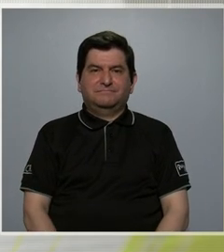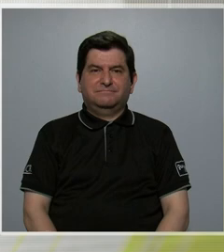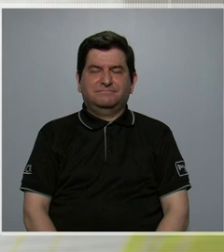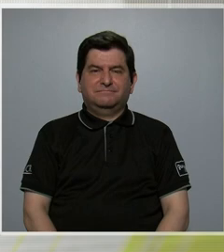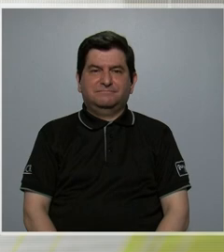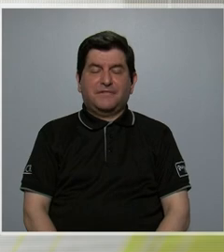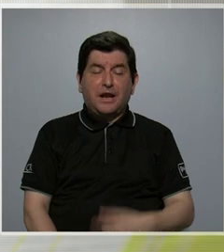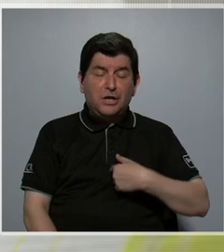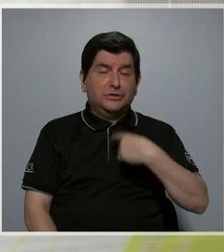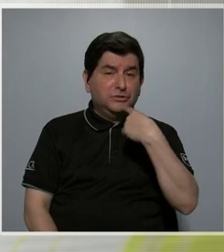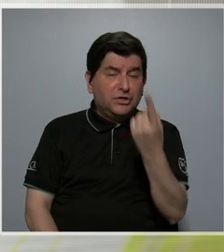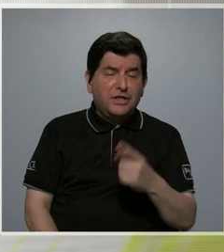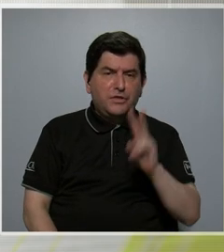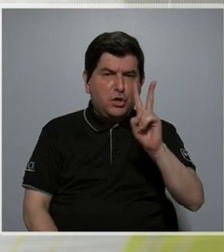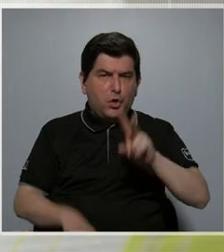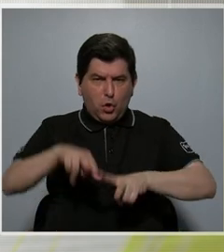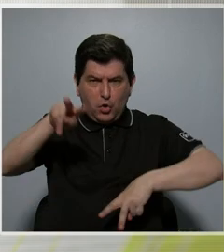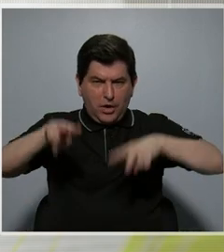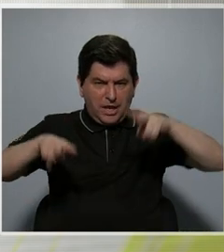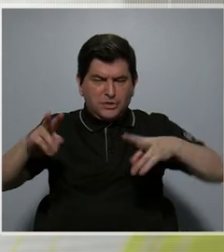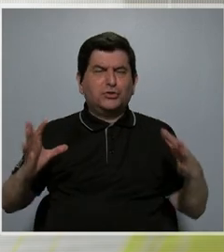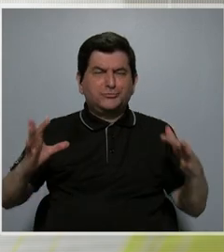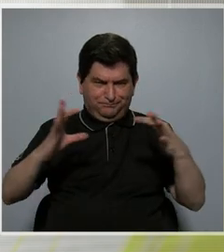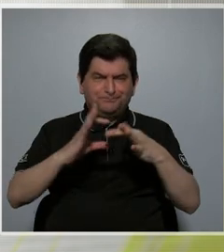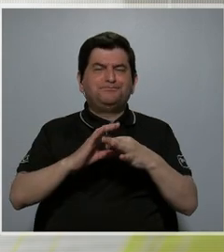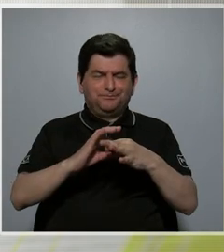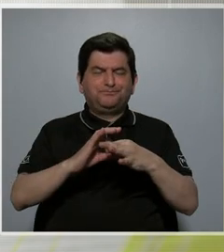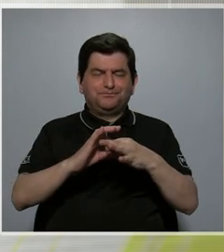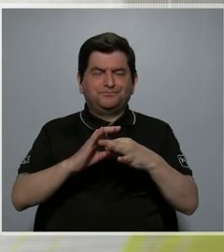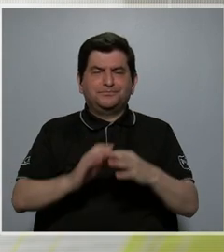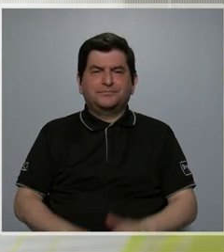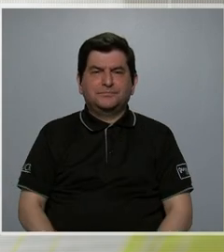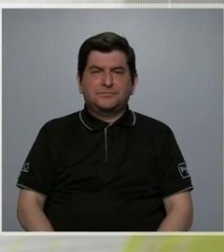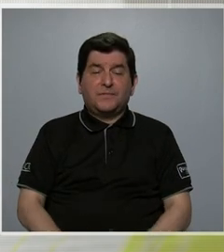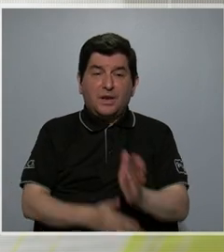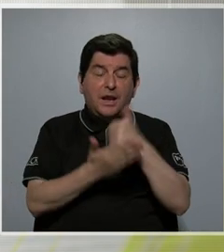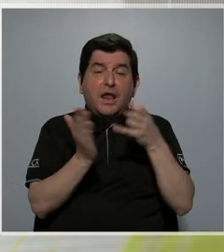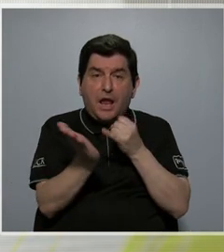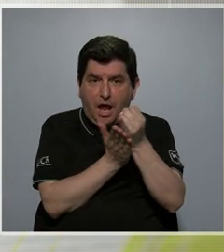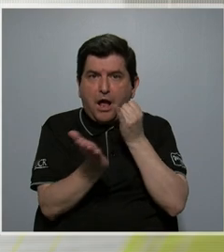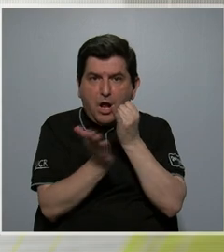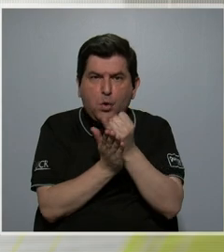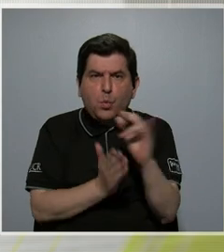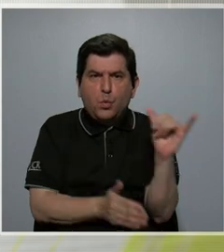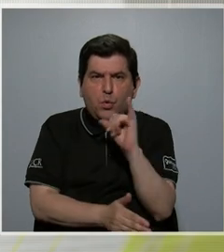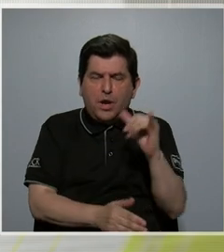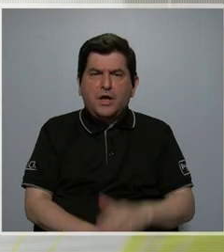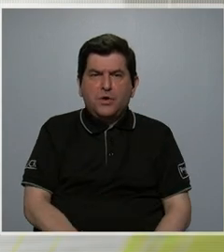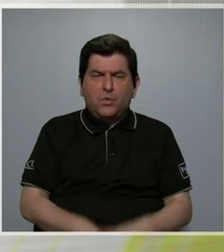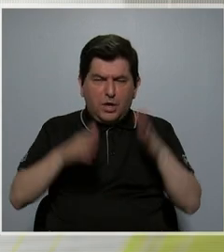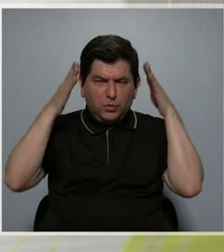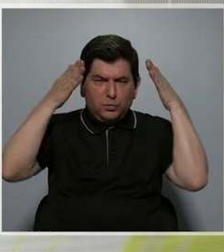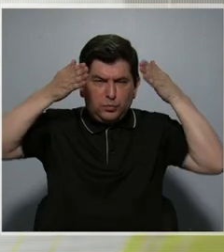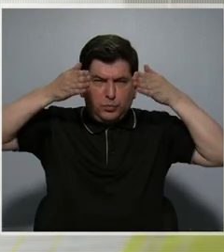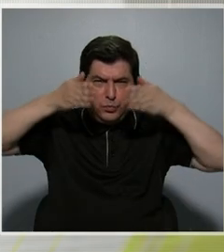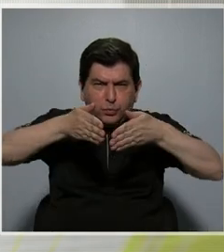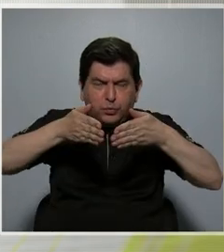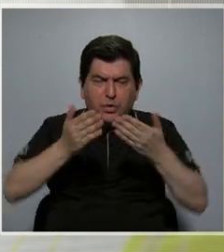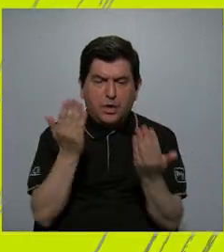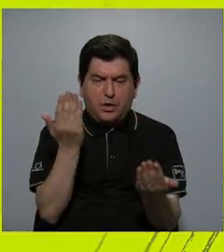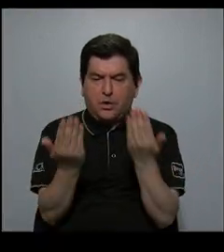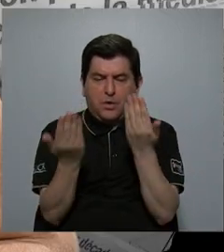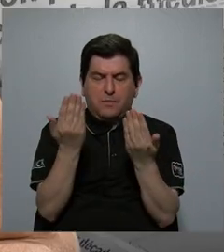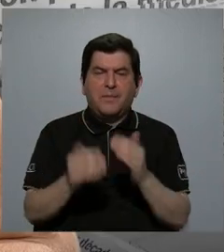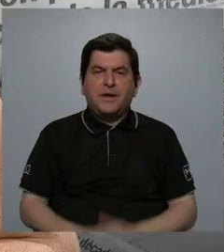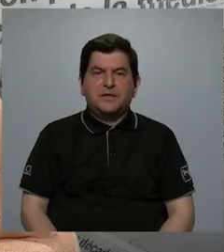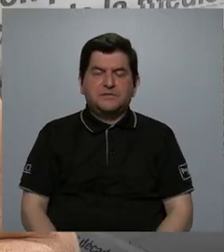por eso digo que esas dos variables están bastante relacionadas entre sí. Y hay algunas de nuestras investigaciones que también se centran un poco en la comparación